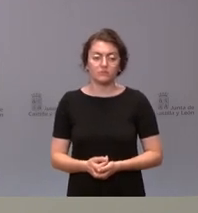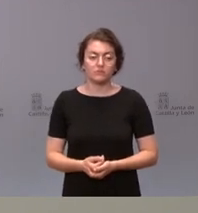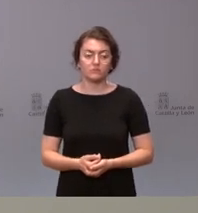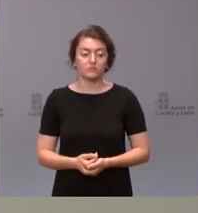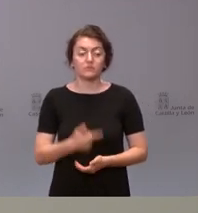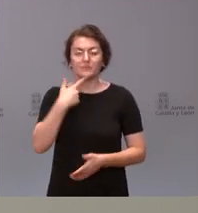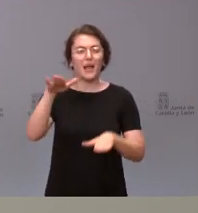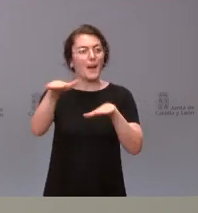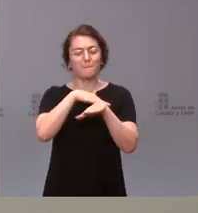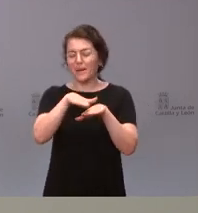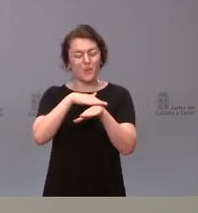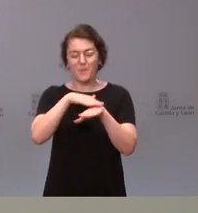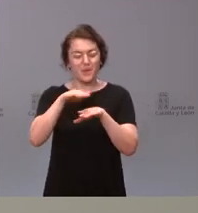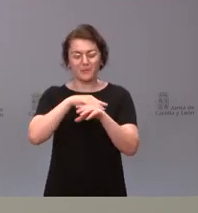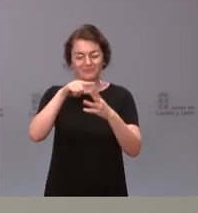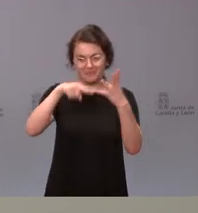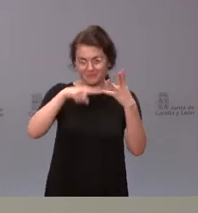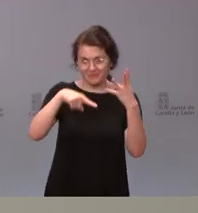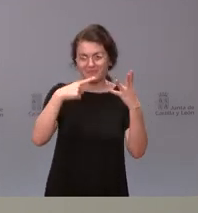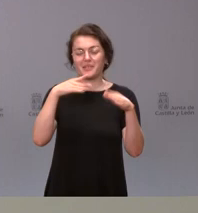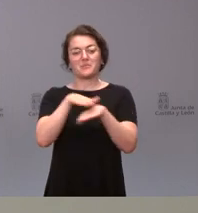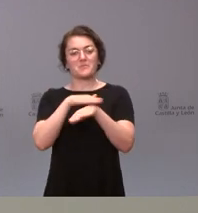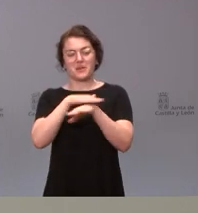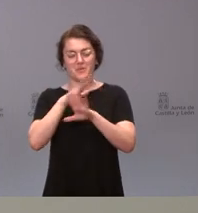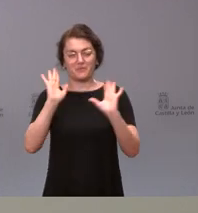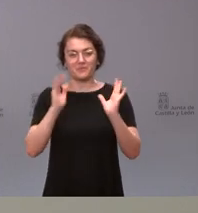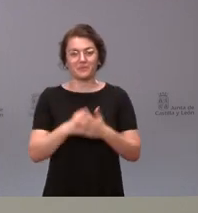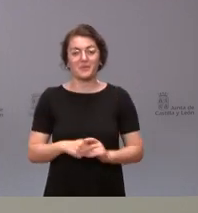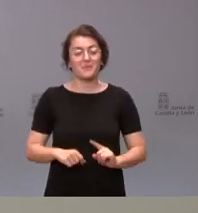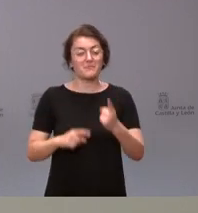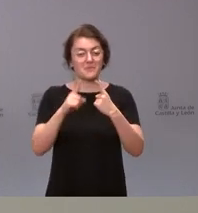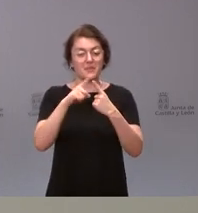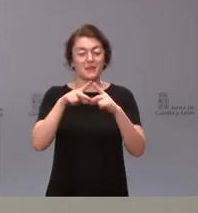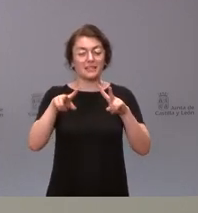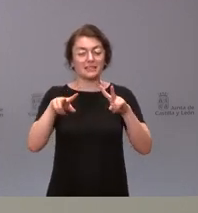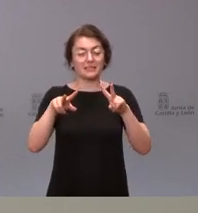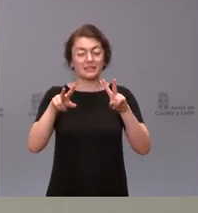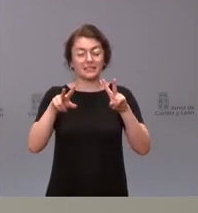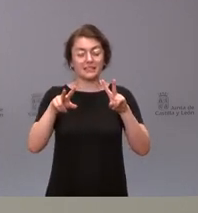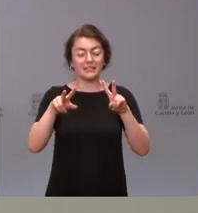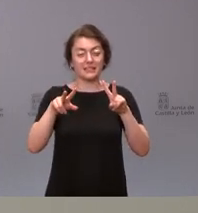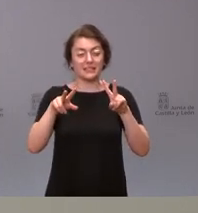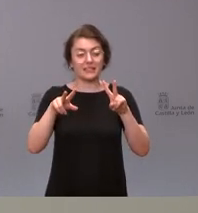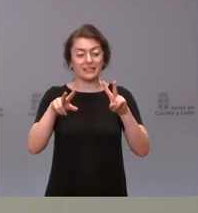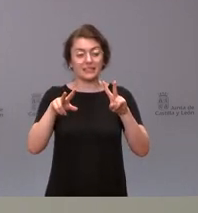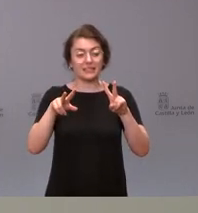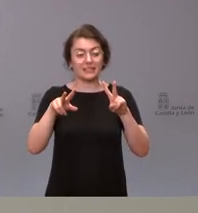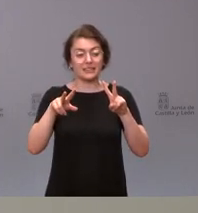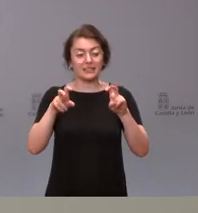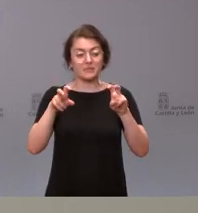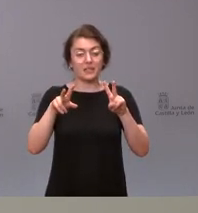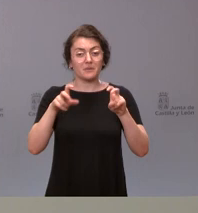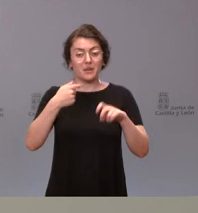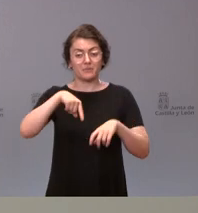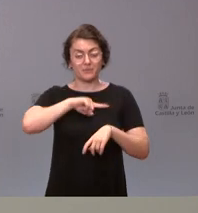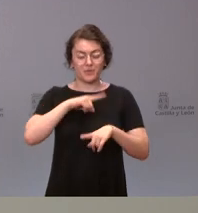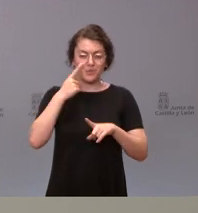ah perdón había dos preguntas más que me he equivocado esa es la primera de ellas quienes asistirían la segunda es la A6 pues ahí nuestra posición es